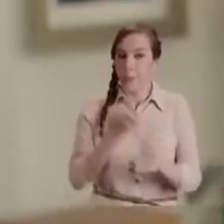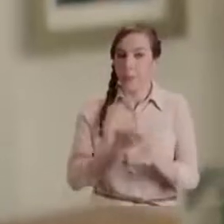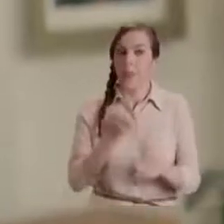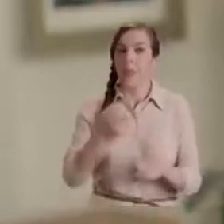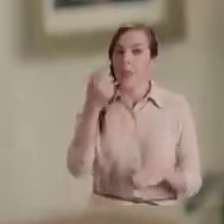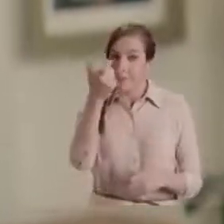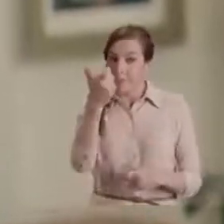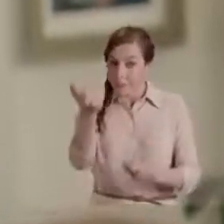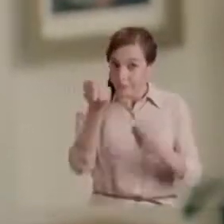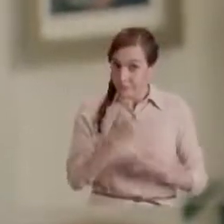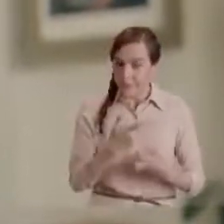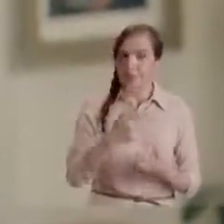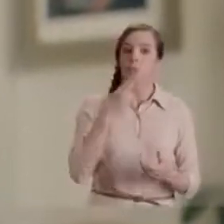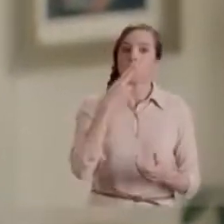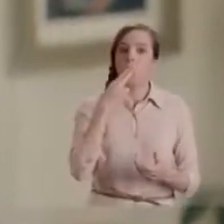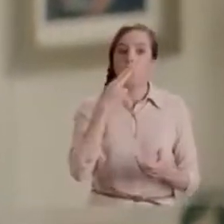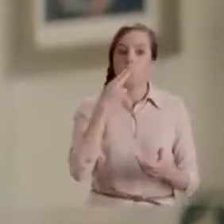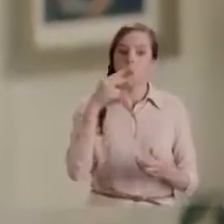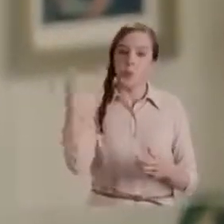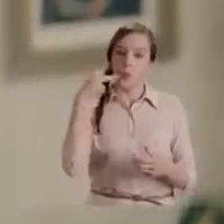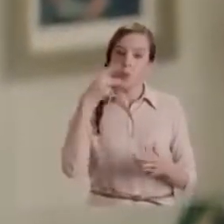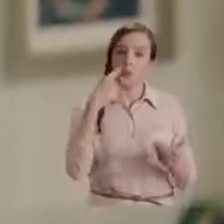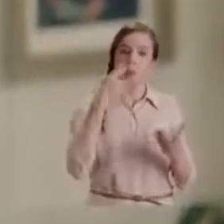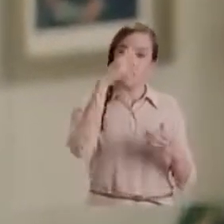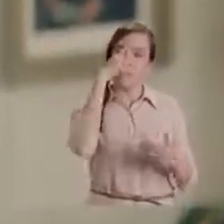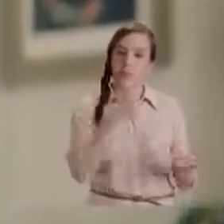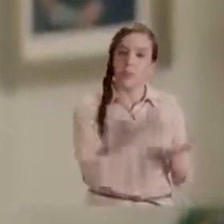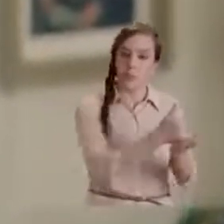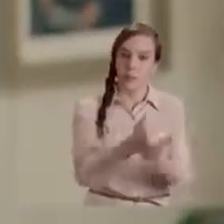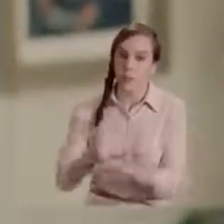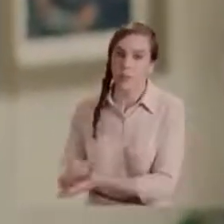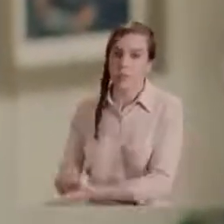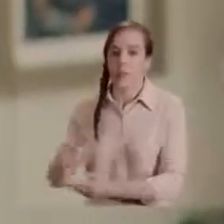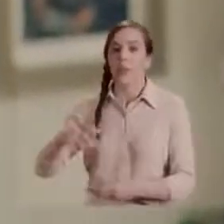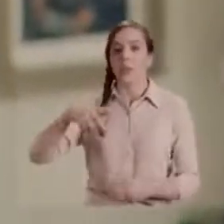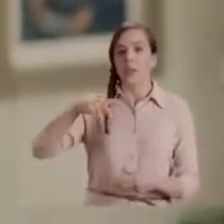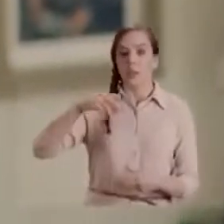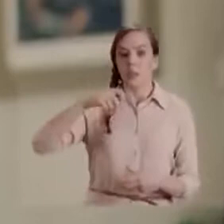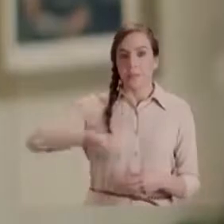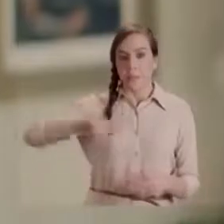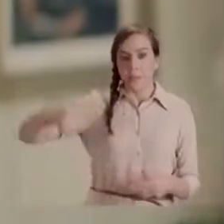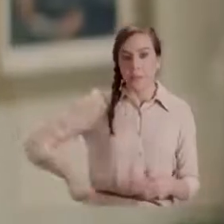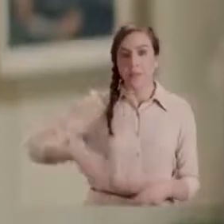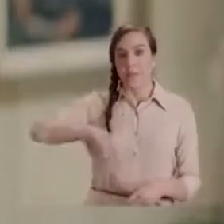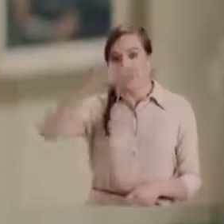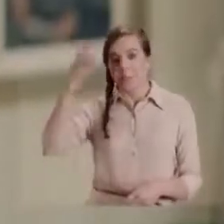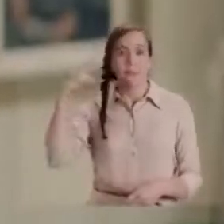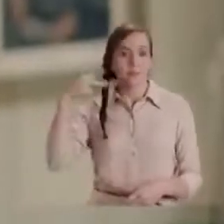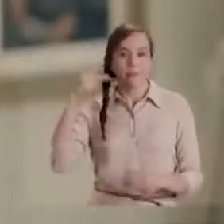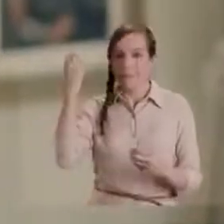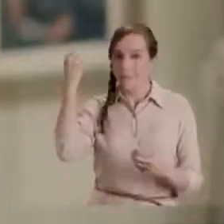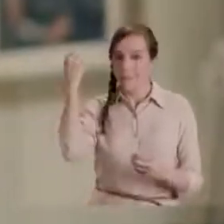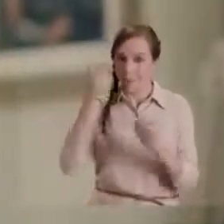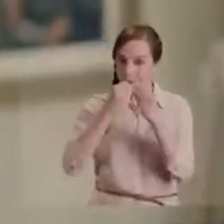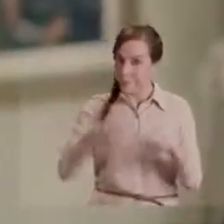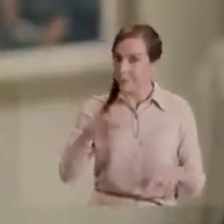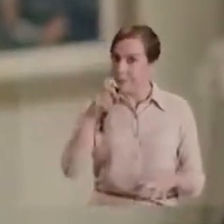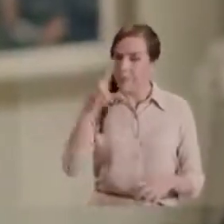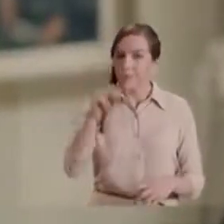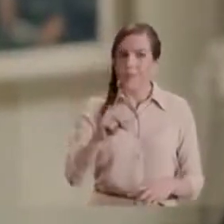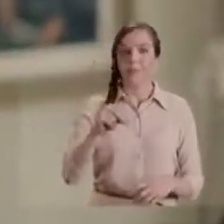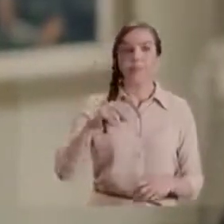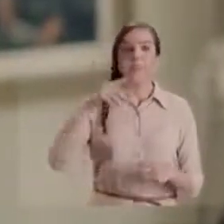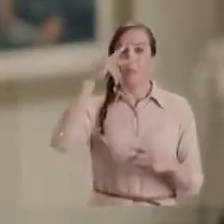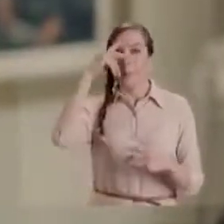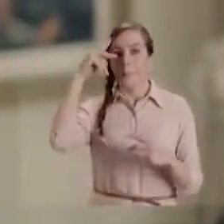Lo vamos a vender. Y el dinero que vamos a obtener por la venta de ese avión va a ser para beneficio de nuestro pueblo. No